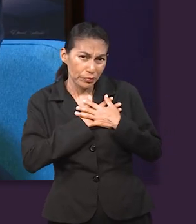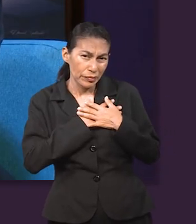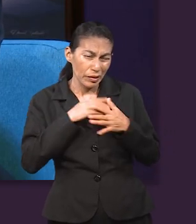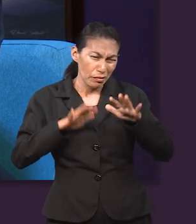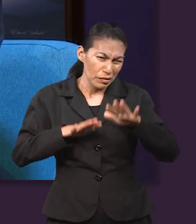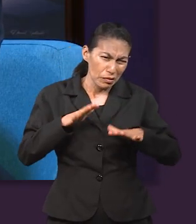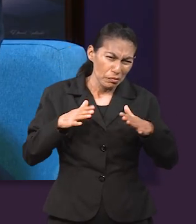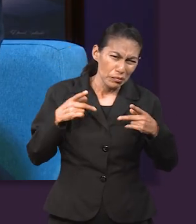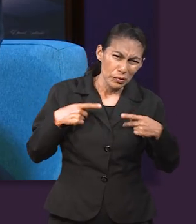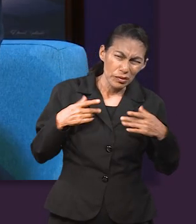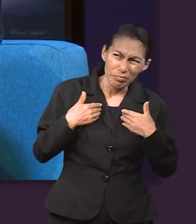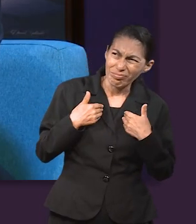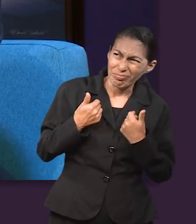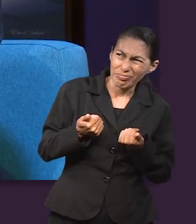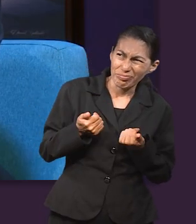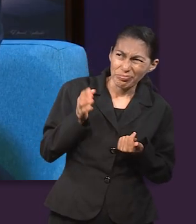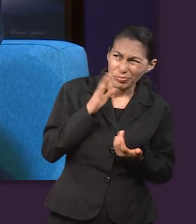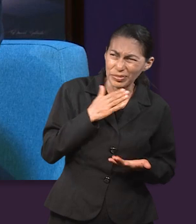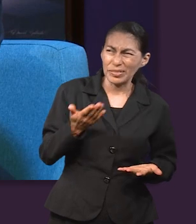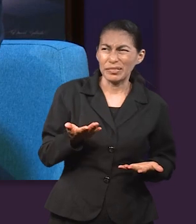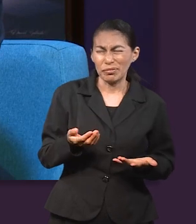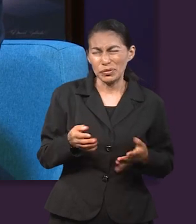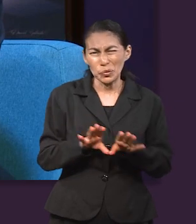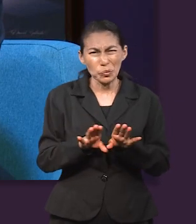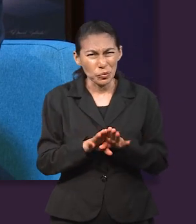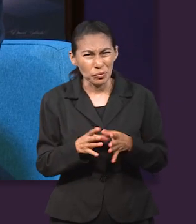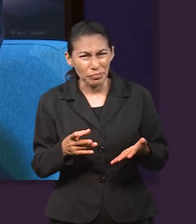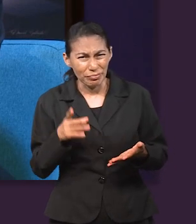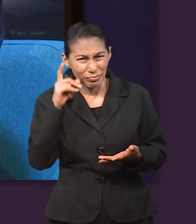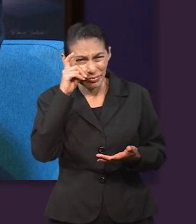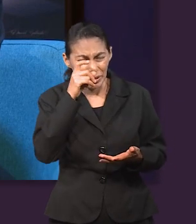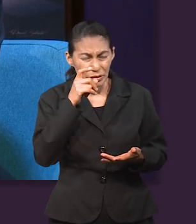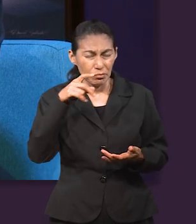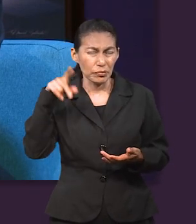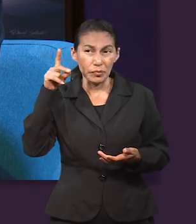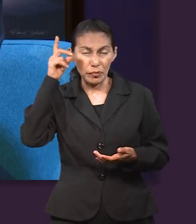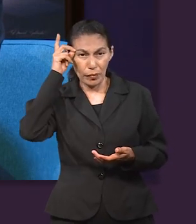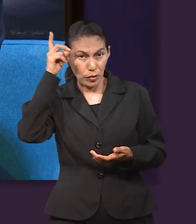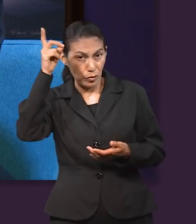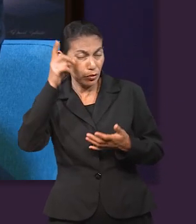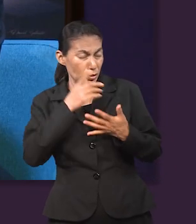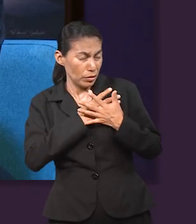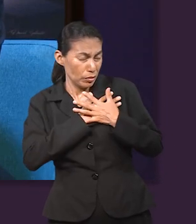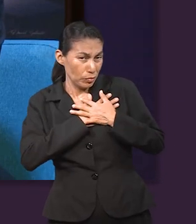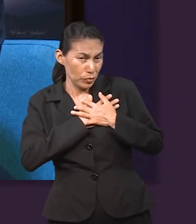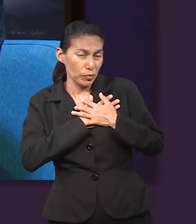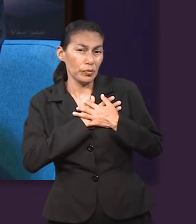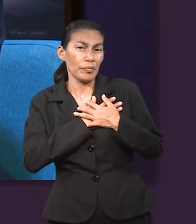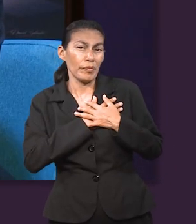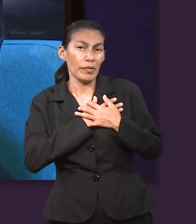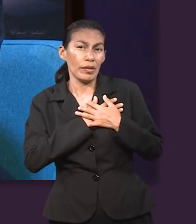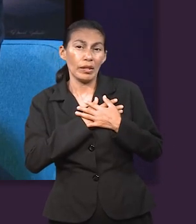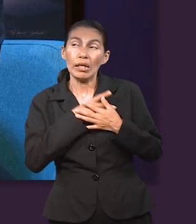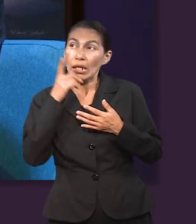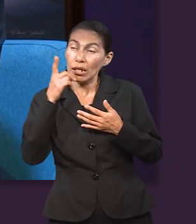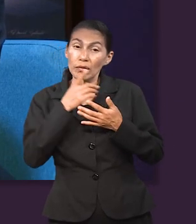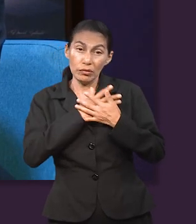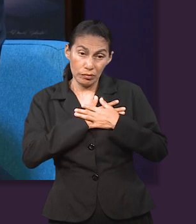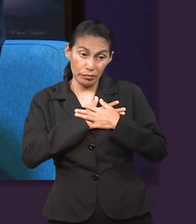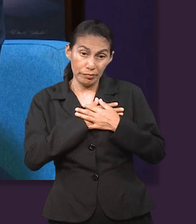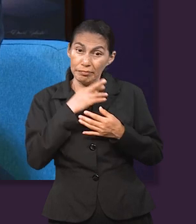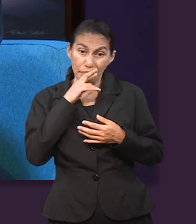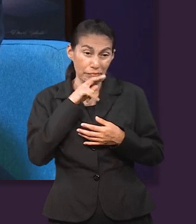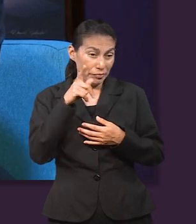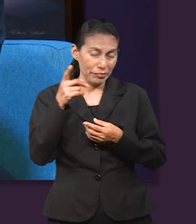A veces se puede malinterpretar, ¿no? Pero el hecho es que Dios nos ama y